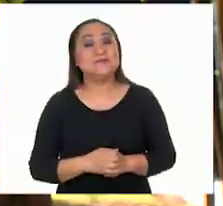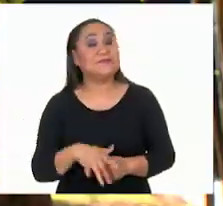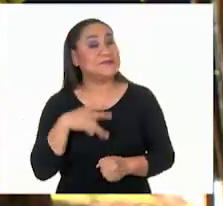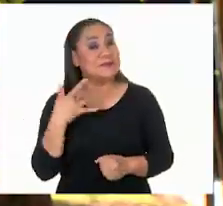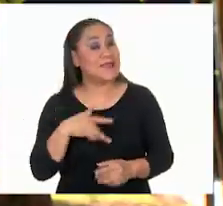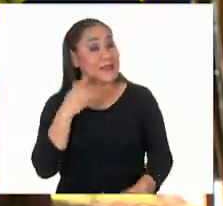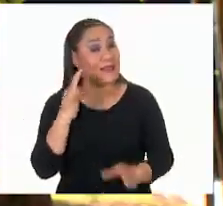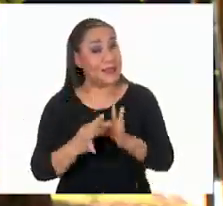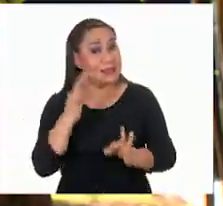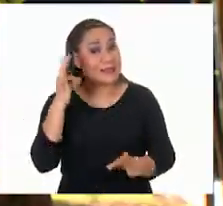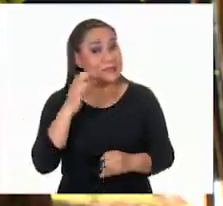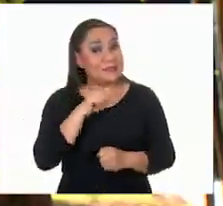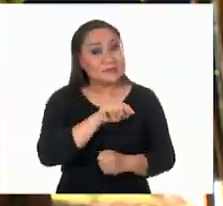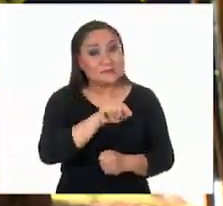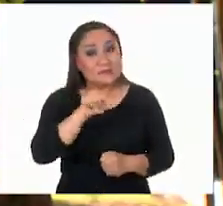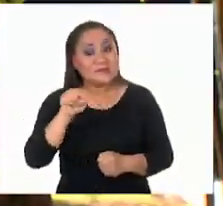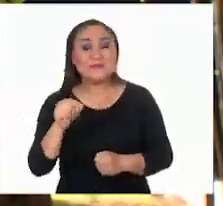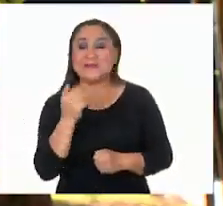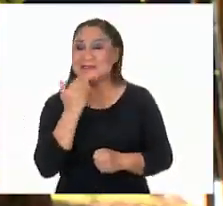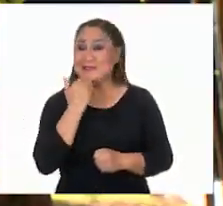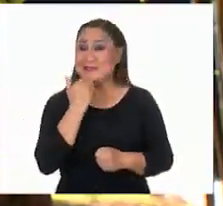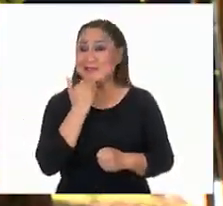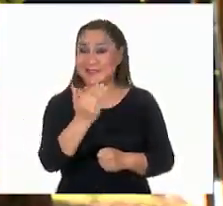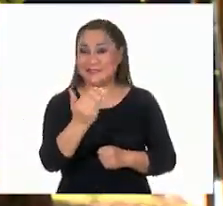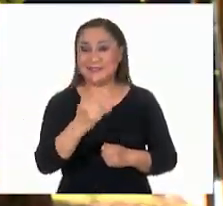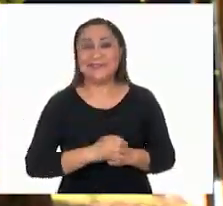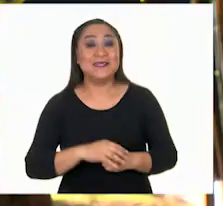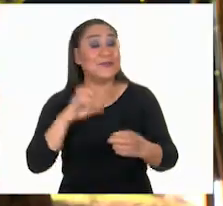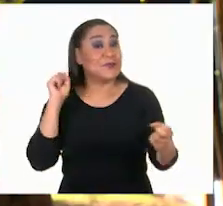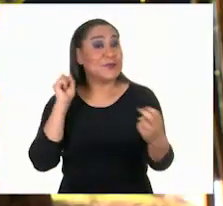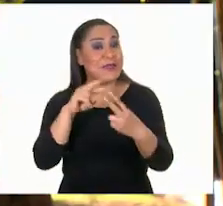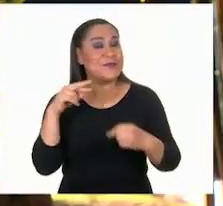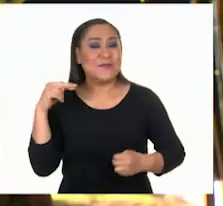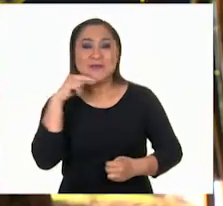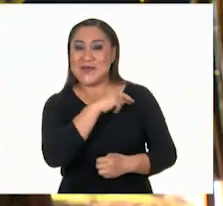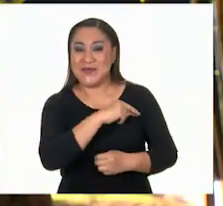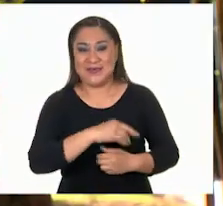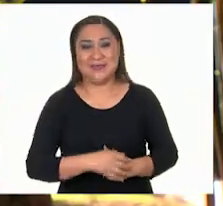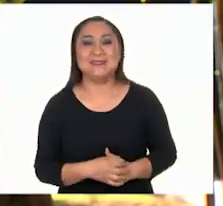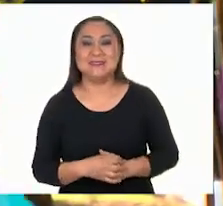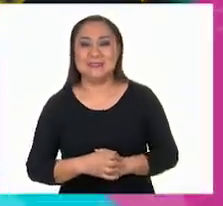¿Listas? ¿Listos? ¡Muy bien! ¡Nos vemos pronto!